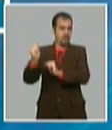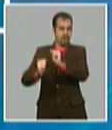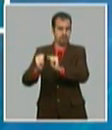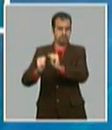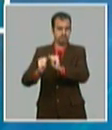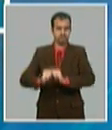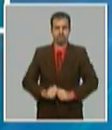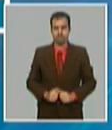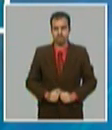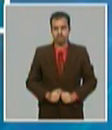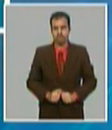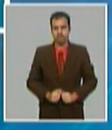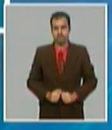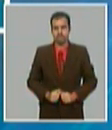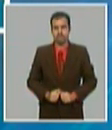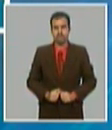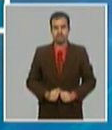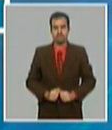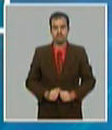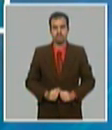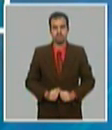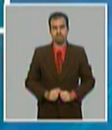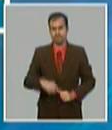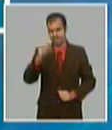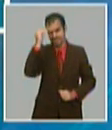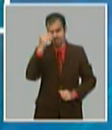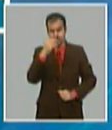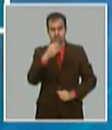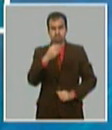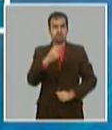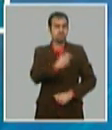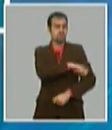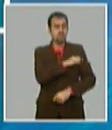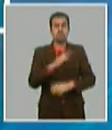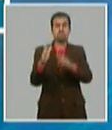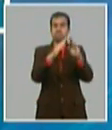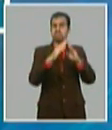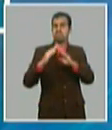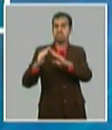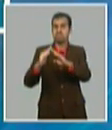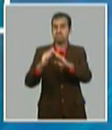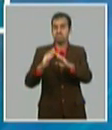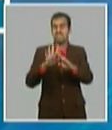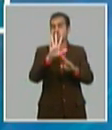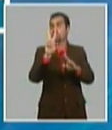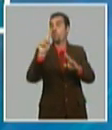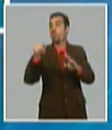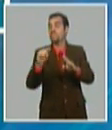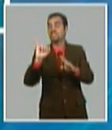como ya hemos explicado el sector residencial consume el 62.6%